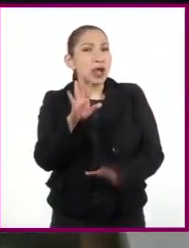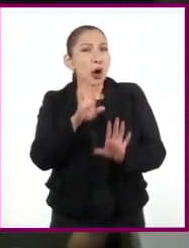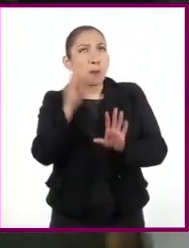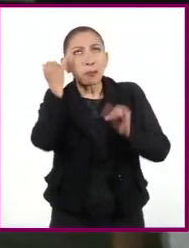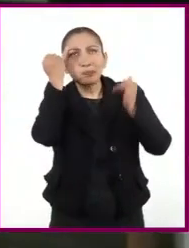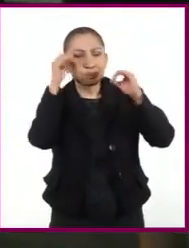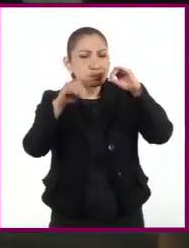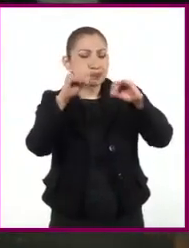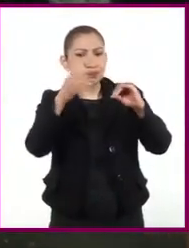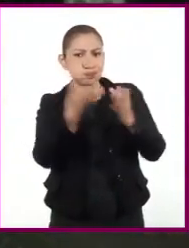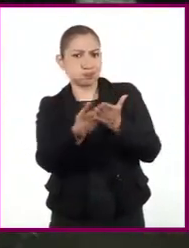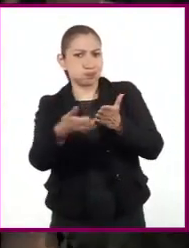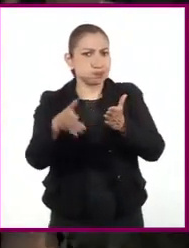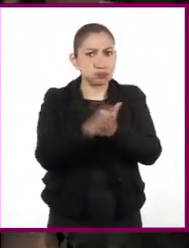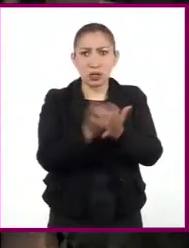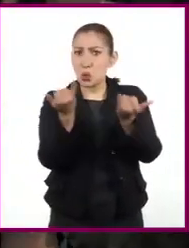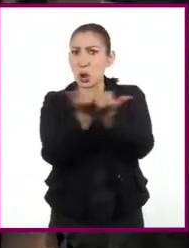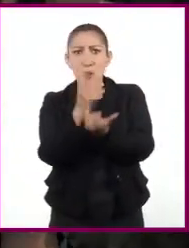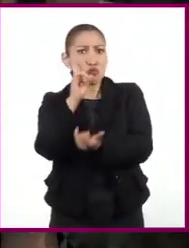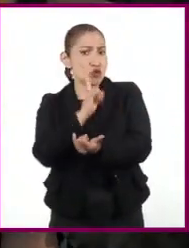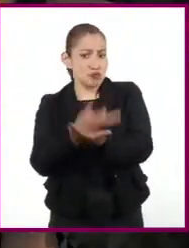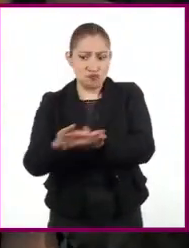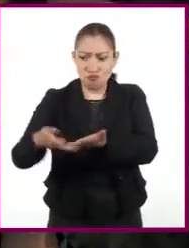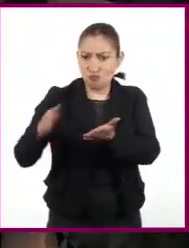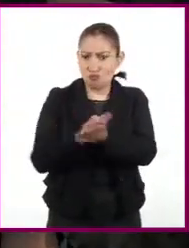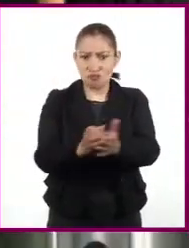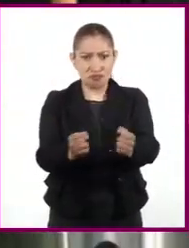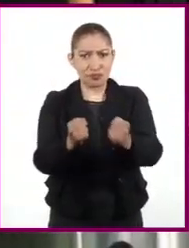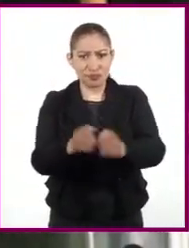montaje valiente, como lo que son las mujeres, muy valientes.